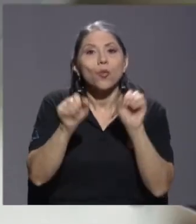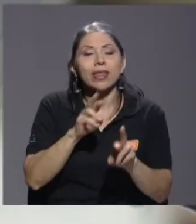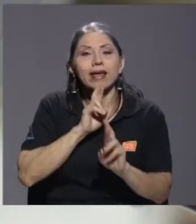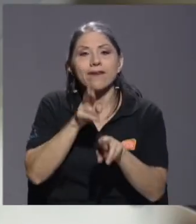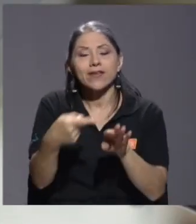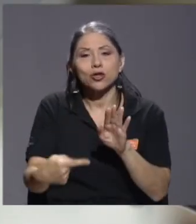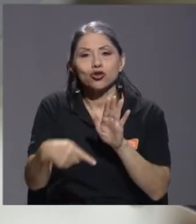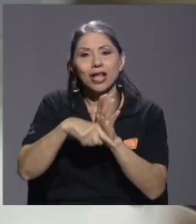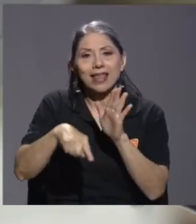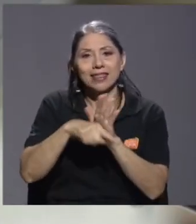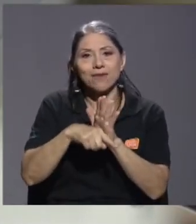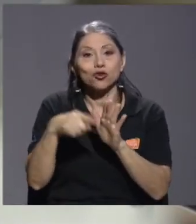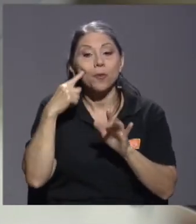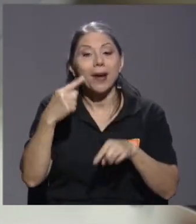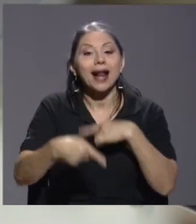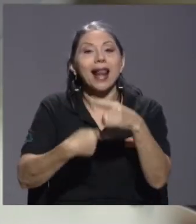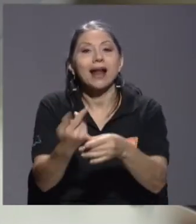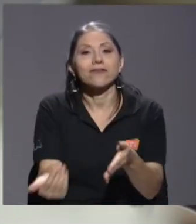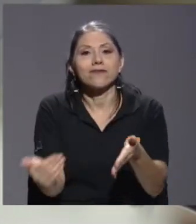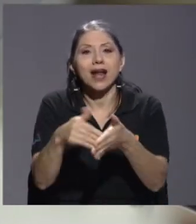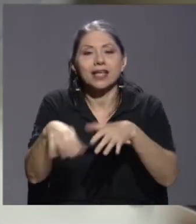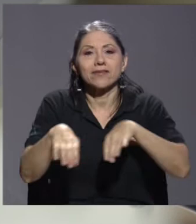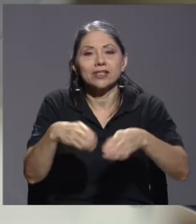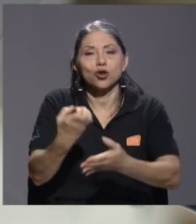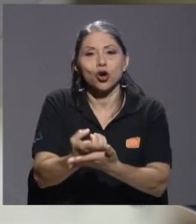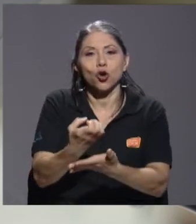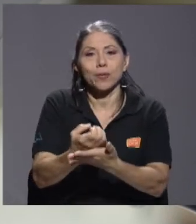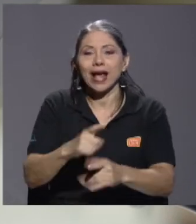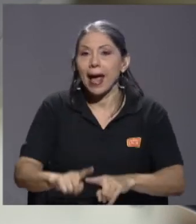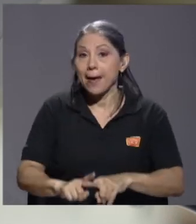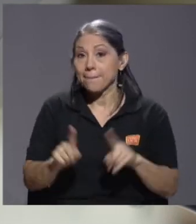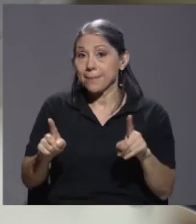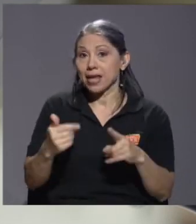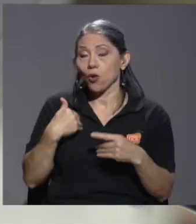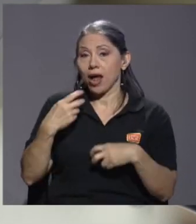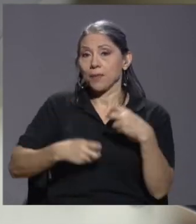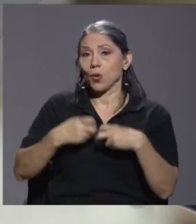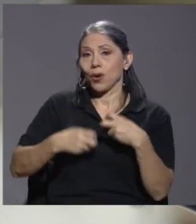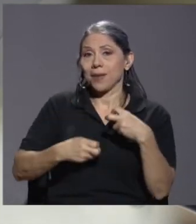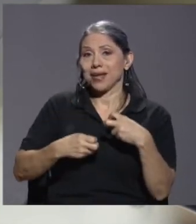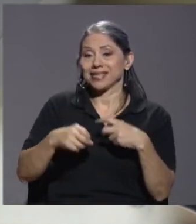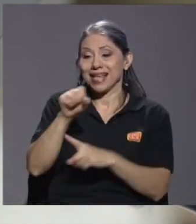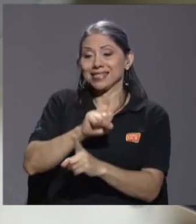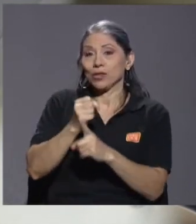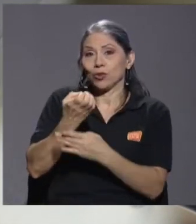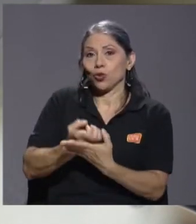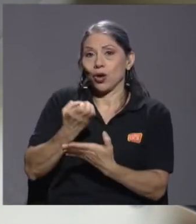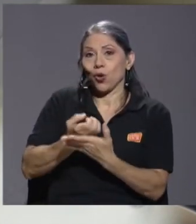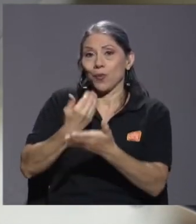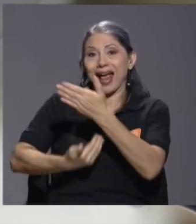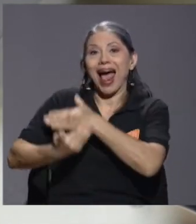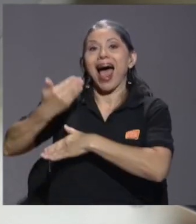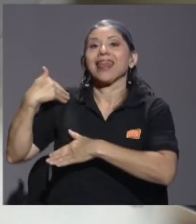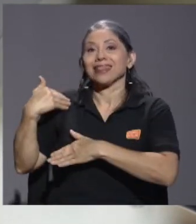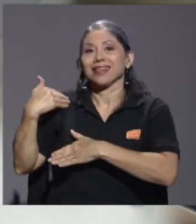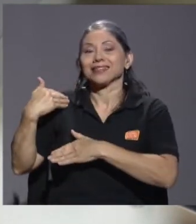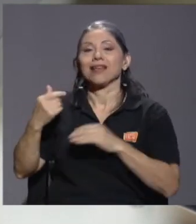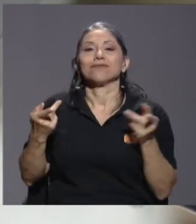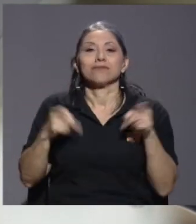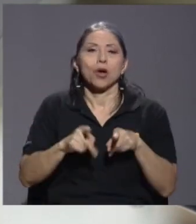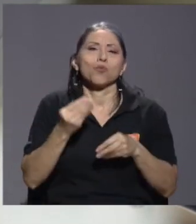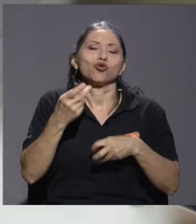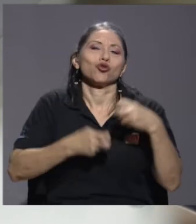Pero hay problemas para la situación económica que teníamos antes, nos va a generar muchos problemas para poder